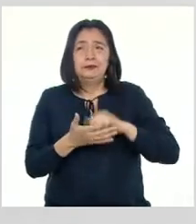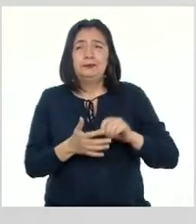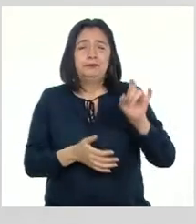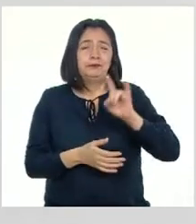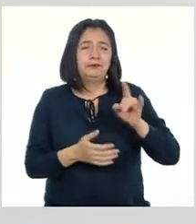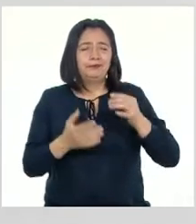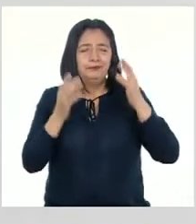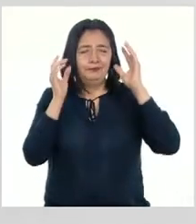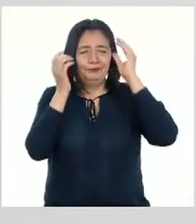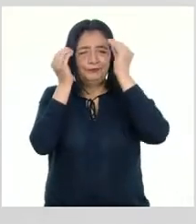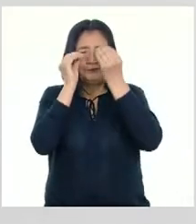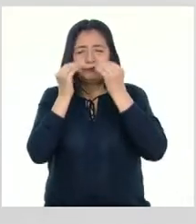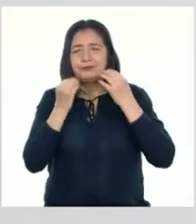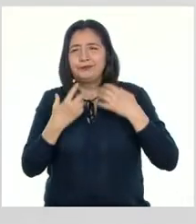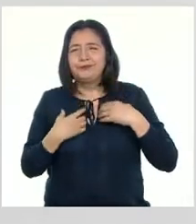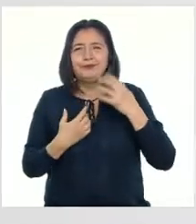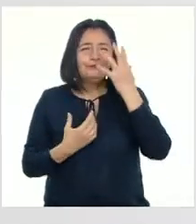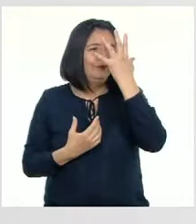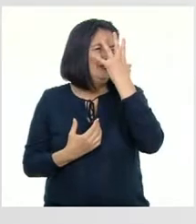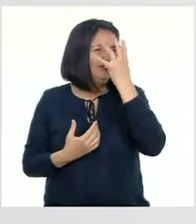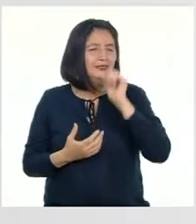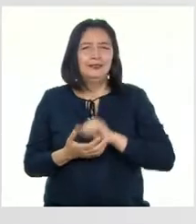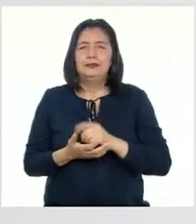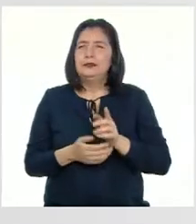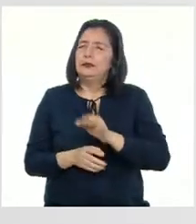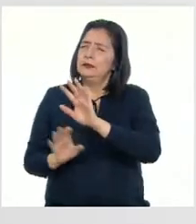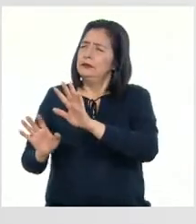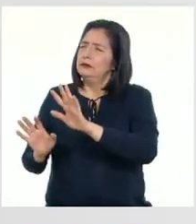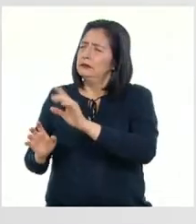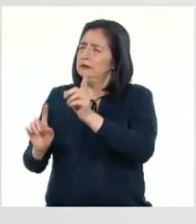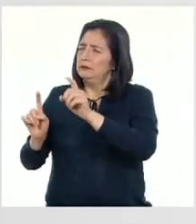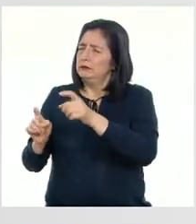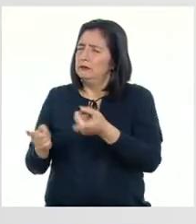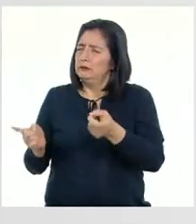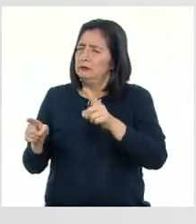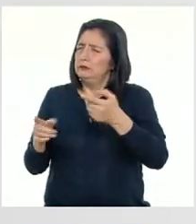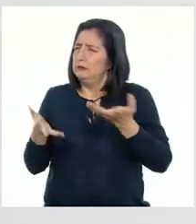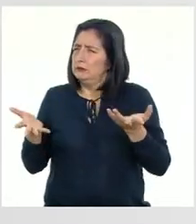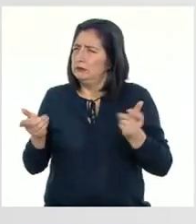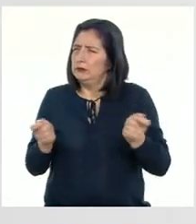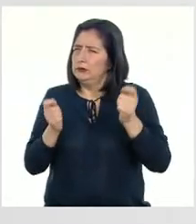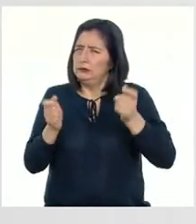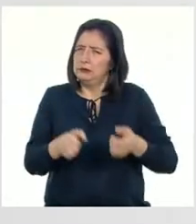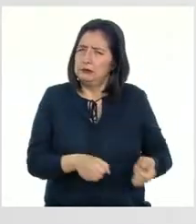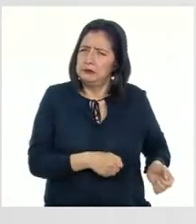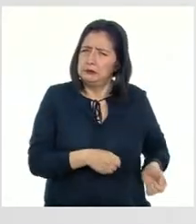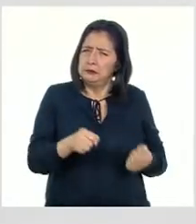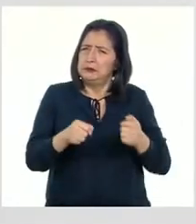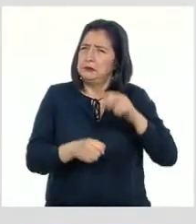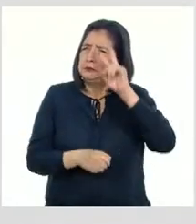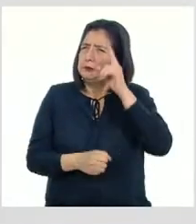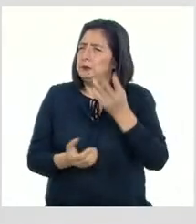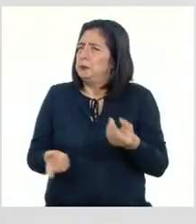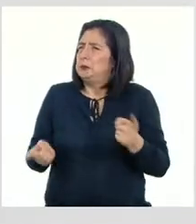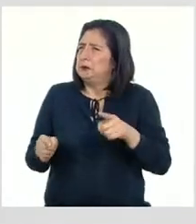usar disfraces o máscaras Y una pregunta, ¿desde cuándo celebramos carnavales en el Perú?